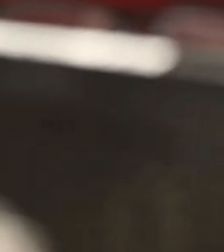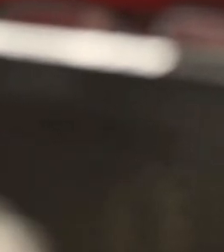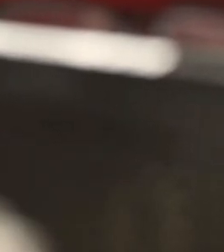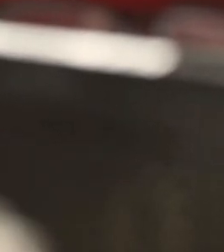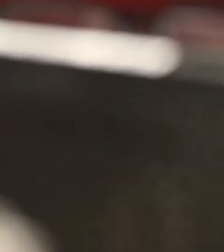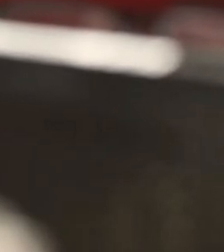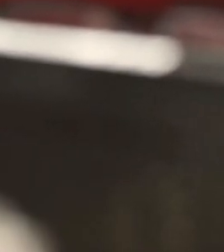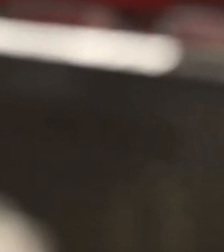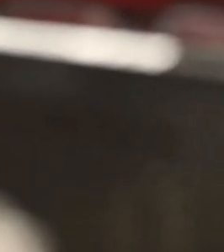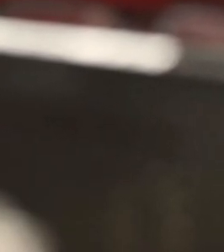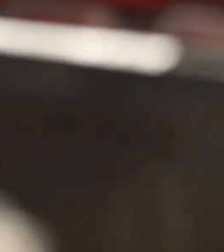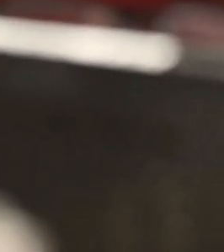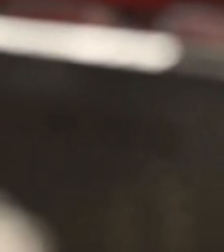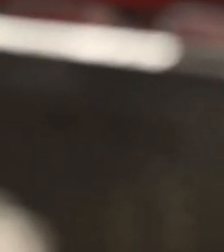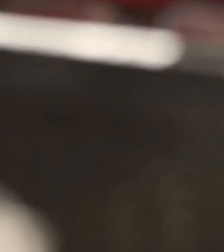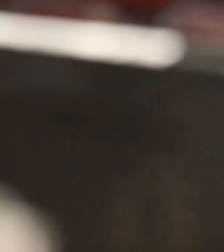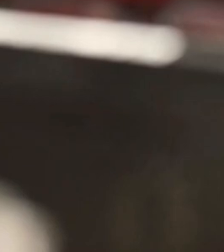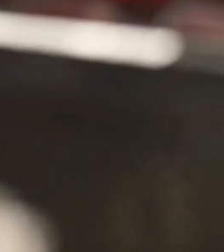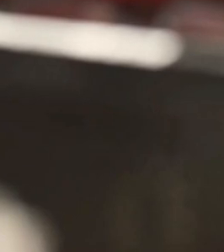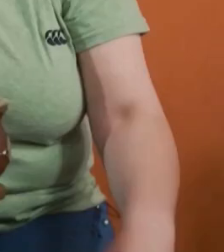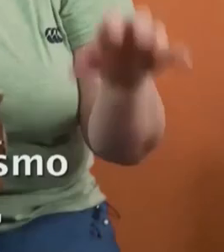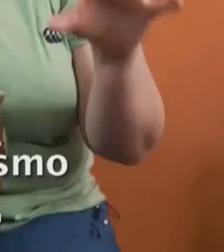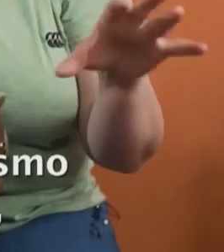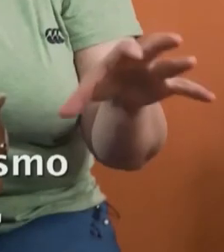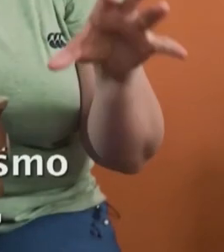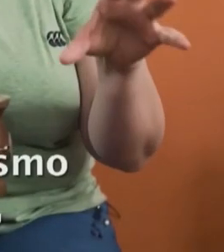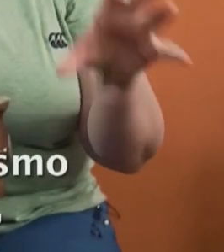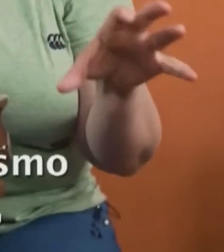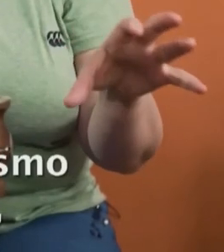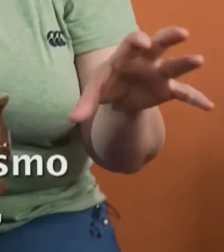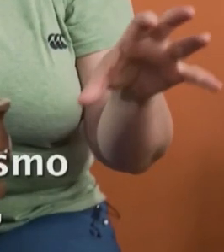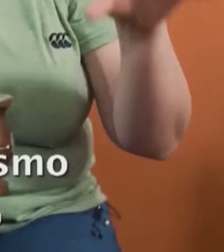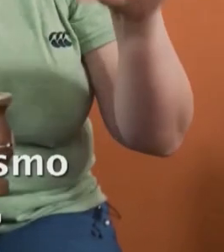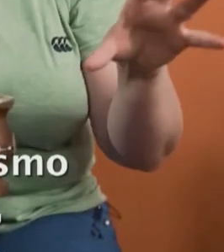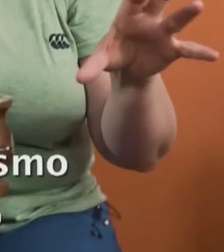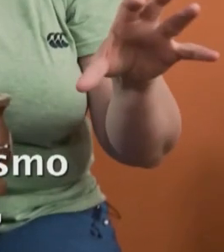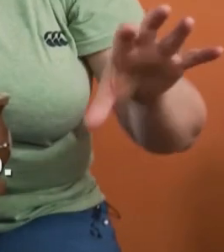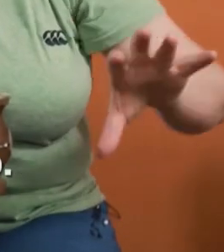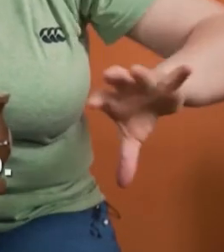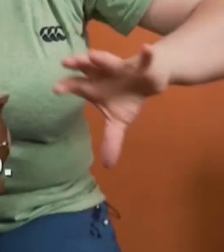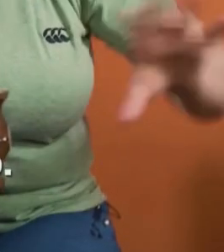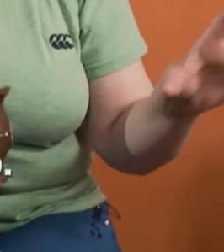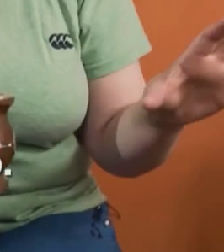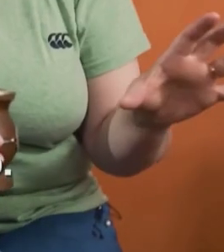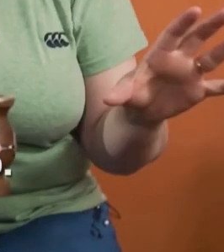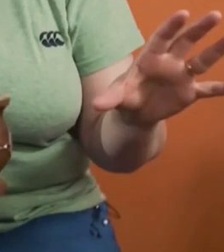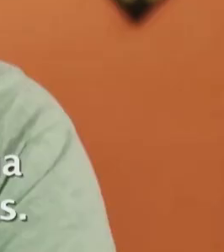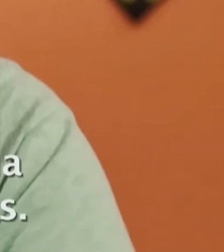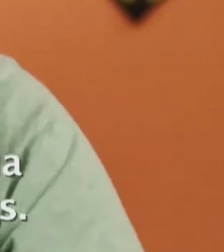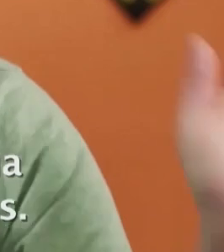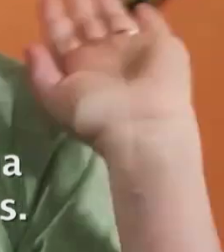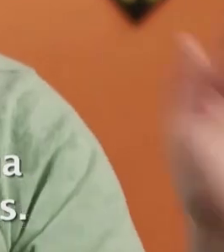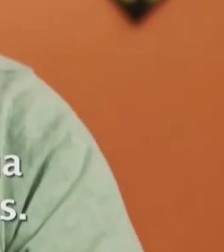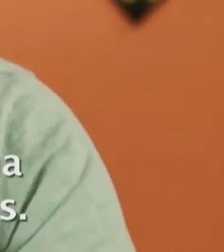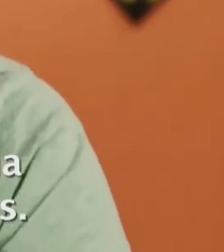mañana, un frío que te cortaba. Era estar viviendo en el mismo país, en el mismo lugar, pero totalmente distinto.